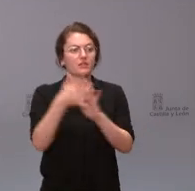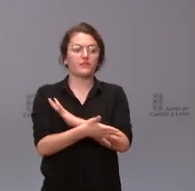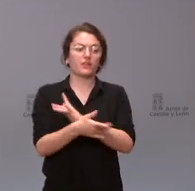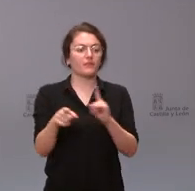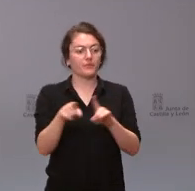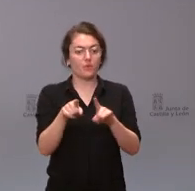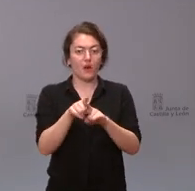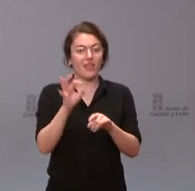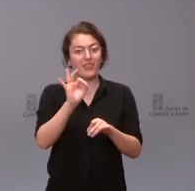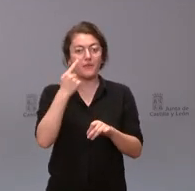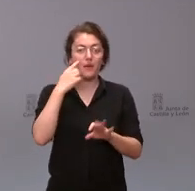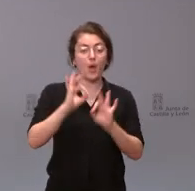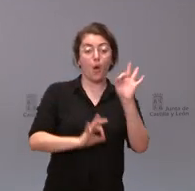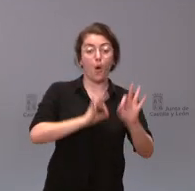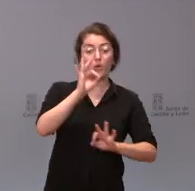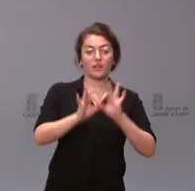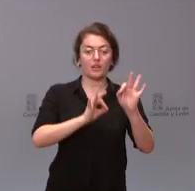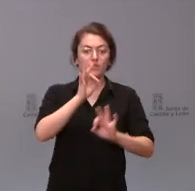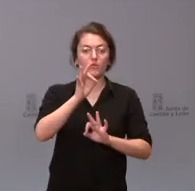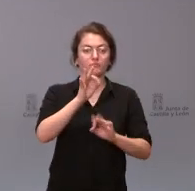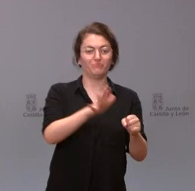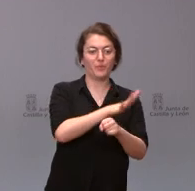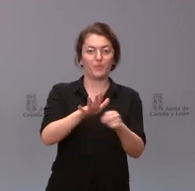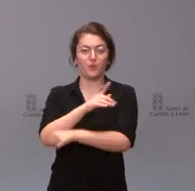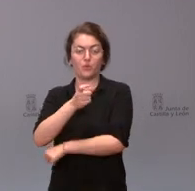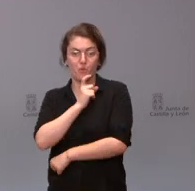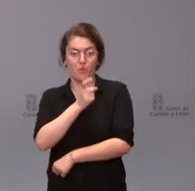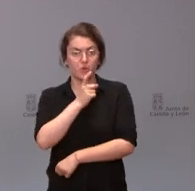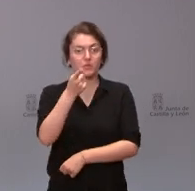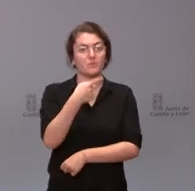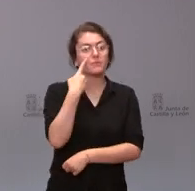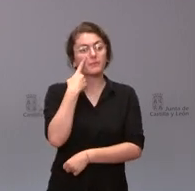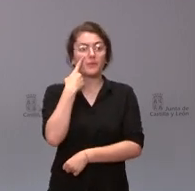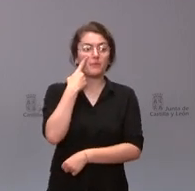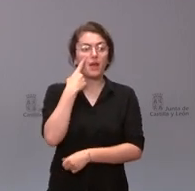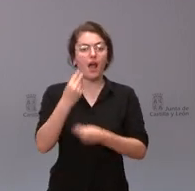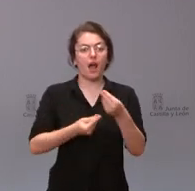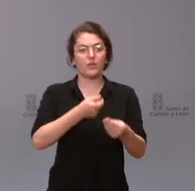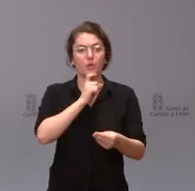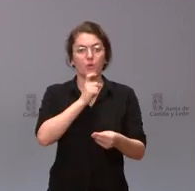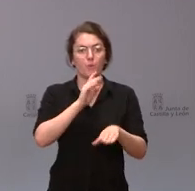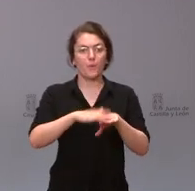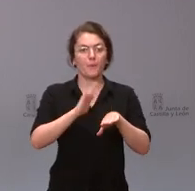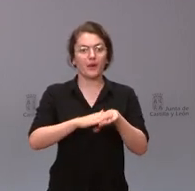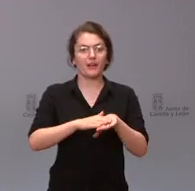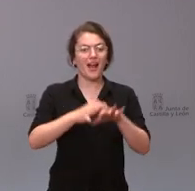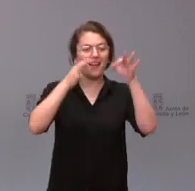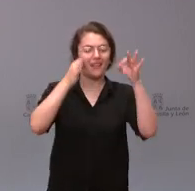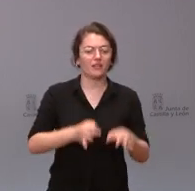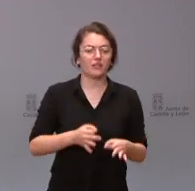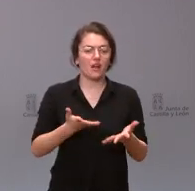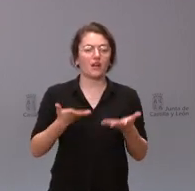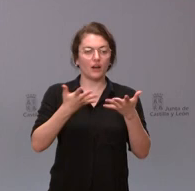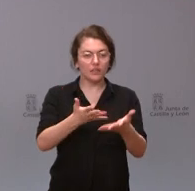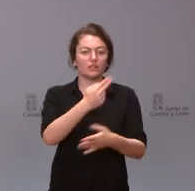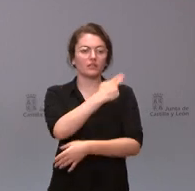de reordenación de cupos y por tanto de establecer algún tipo de mecanismos que garantice la existencia sanitaria durante